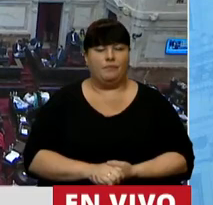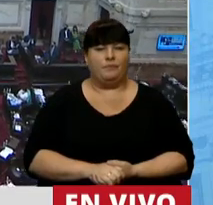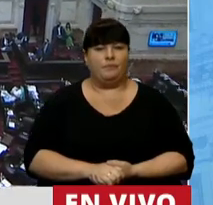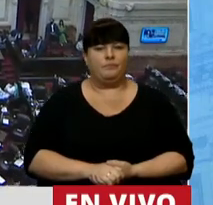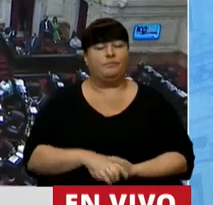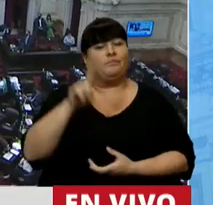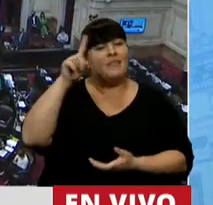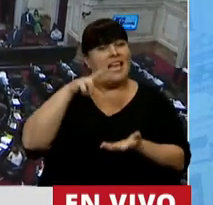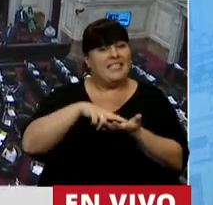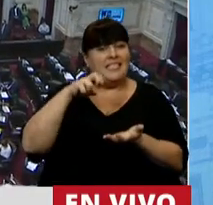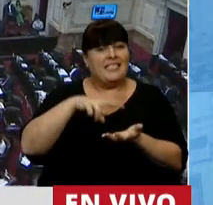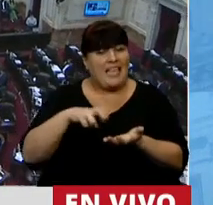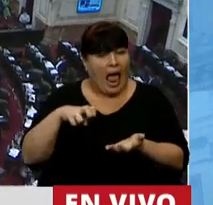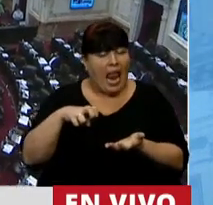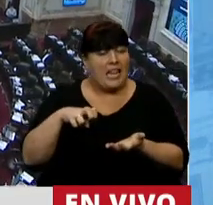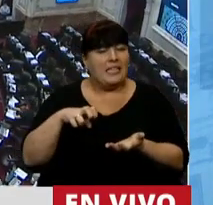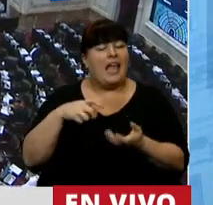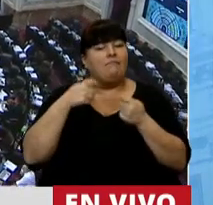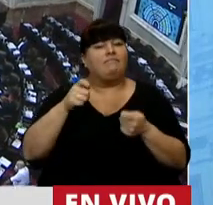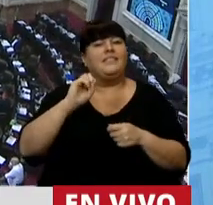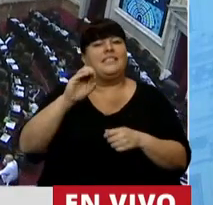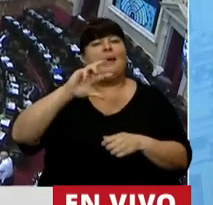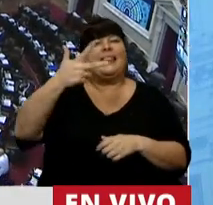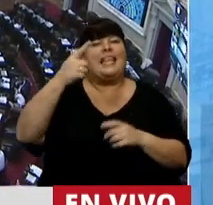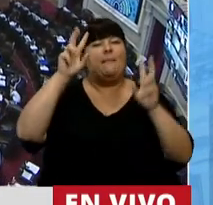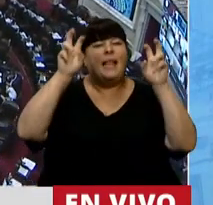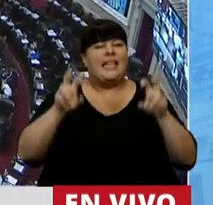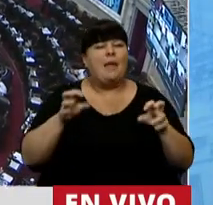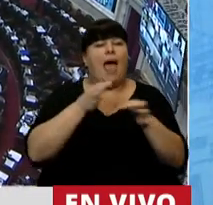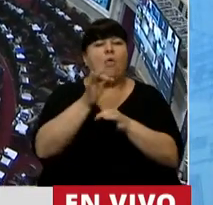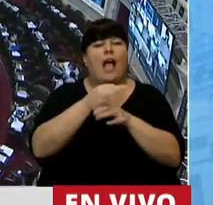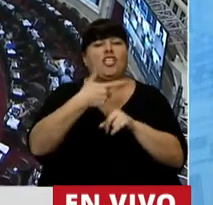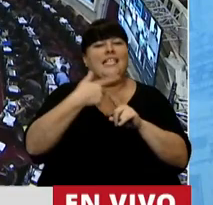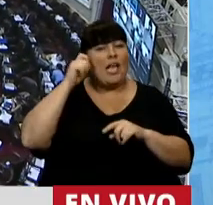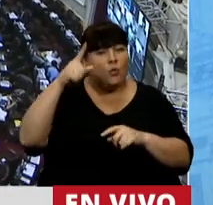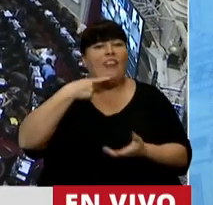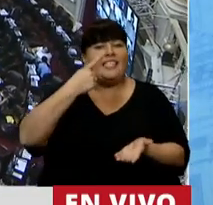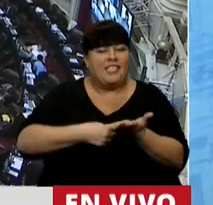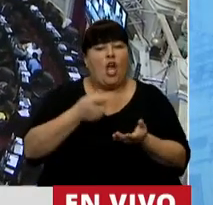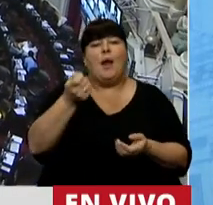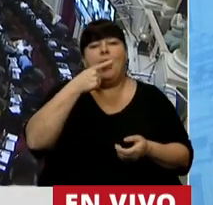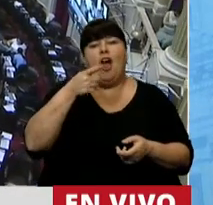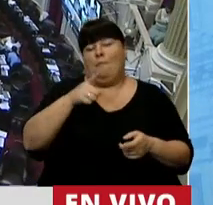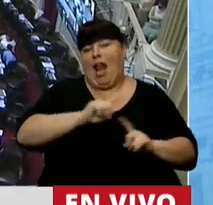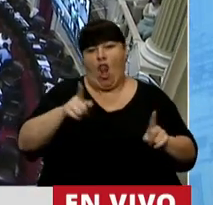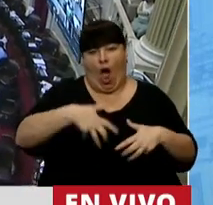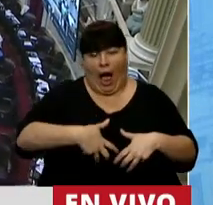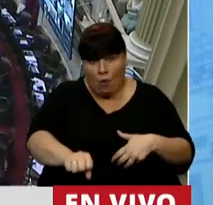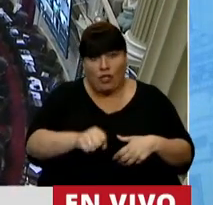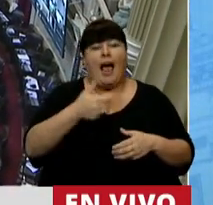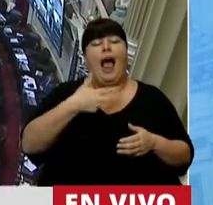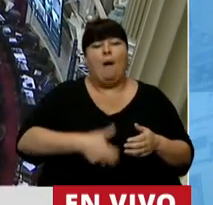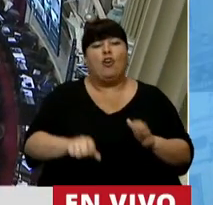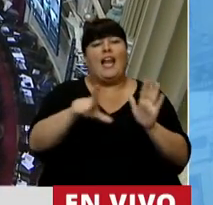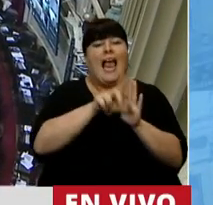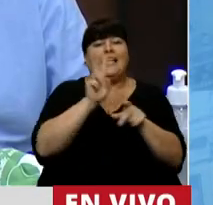En Salta, abrazamos la triple consigna de educación sexual para decidir, anticonceptivos para no abortar y aborto legal